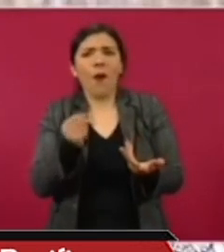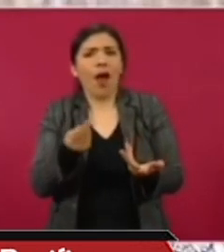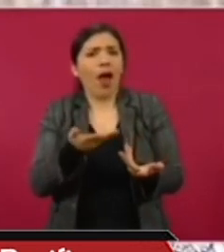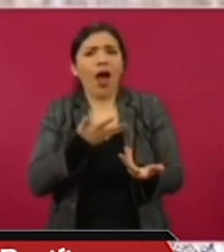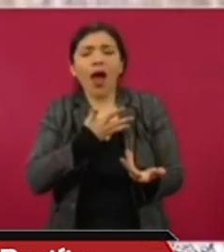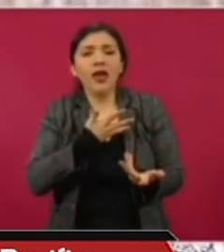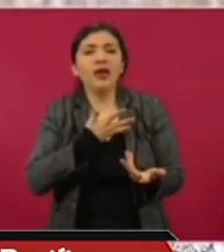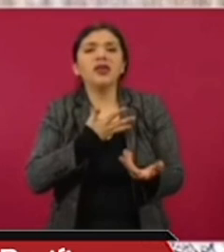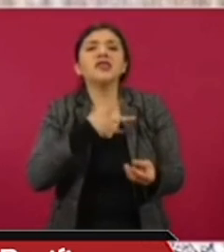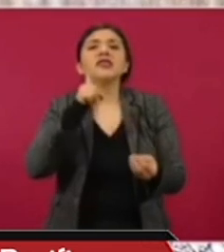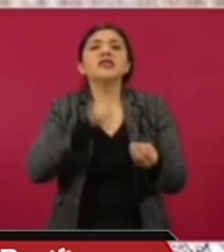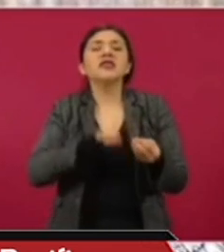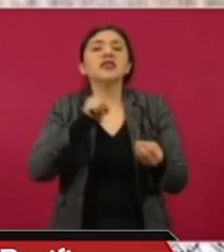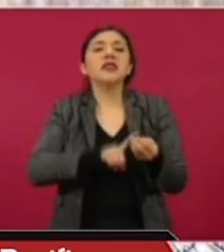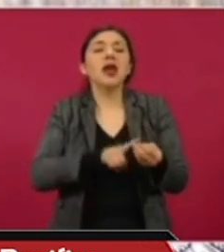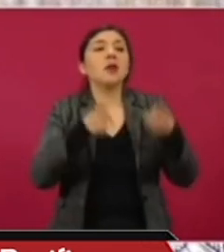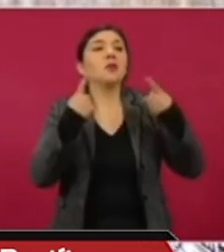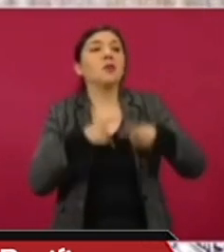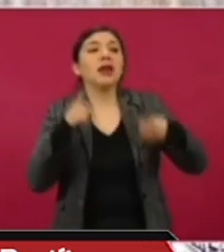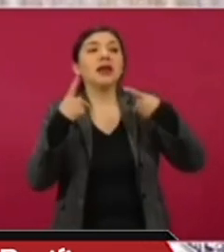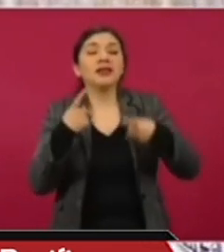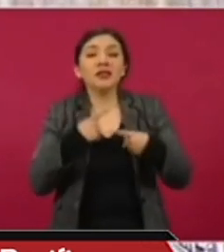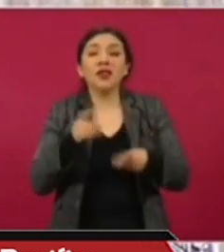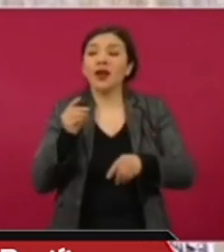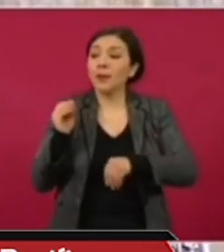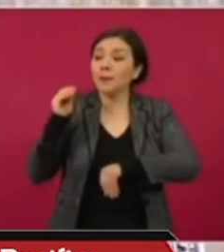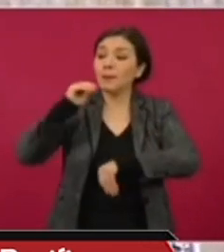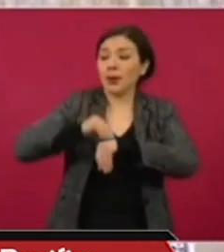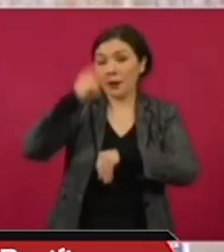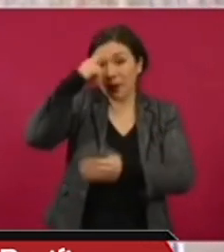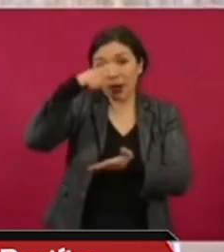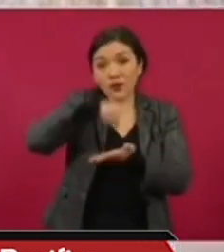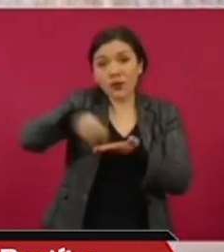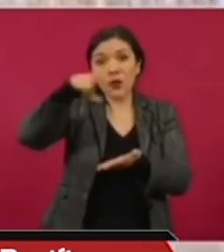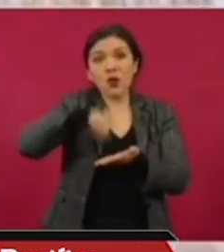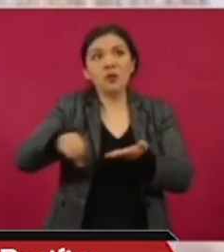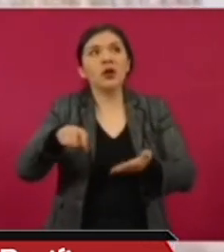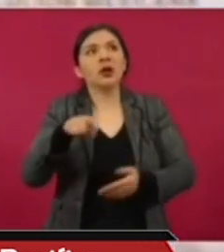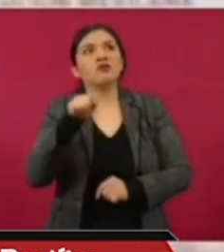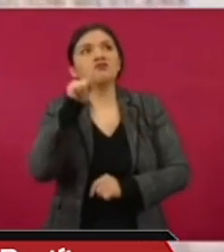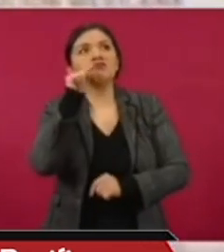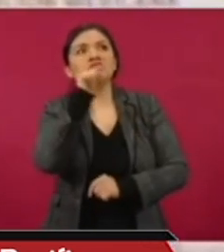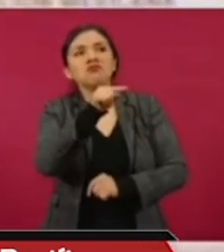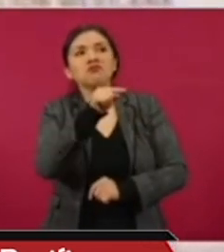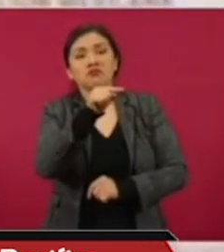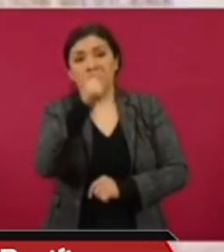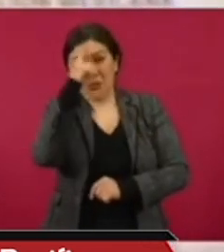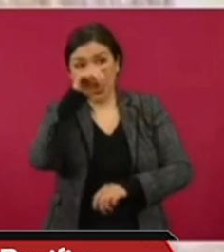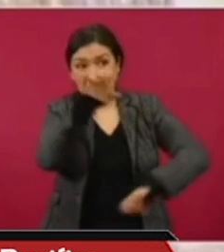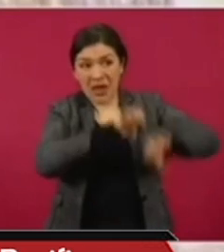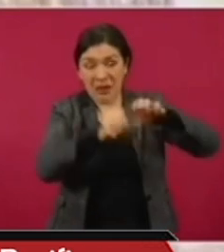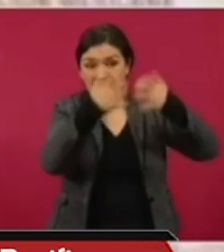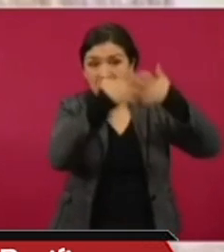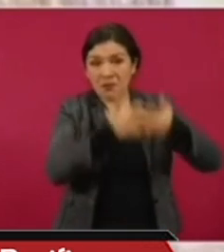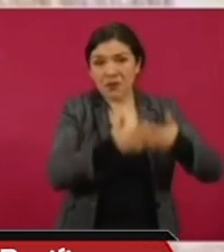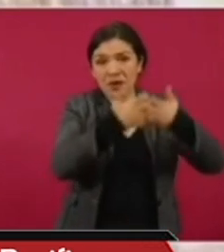en el sector empresarial